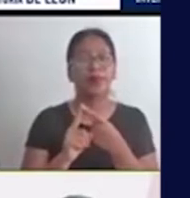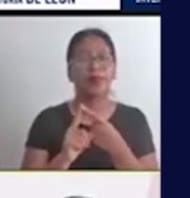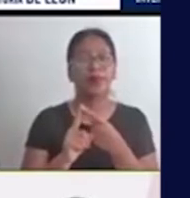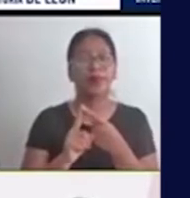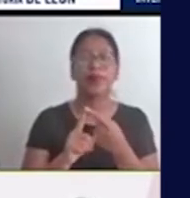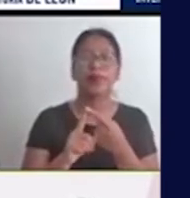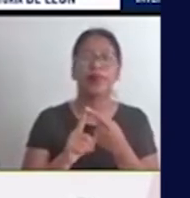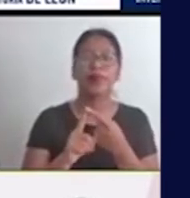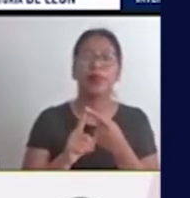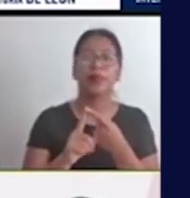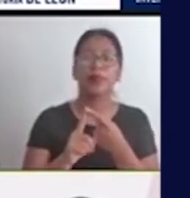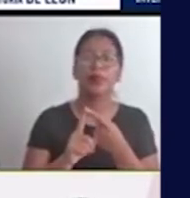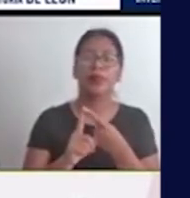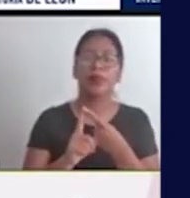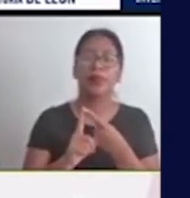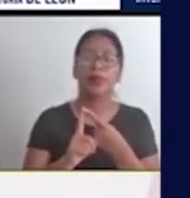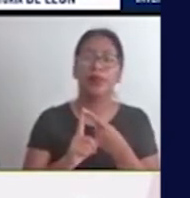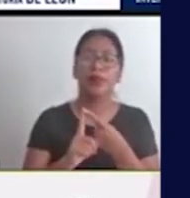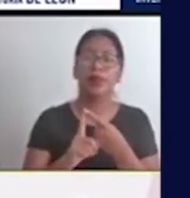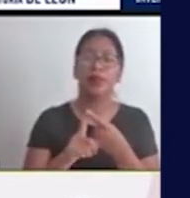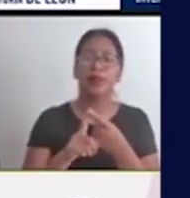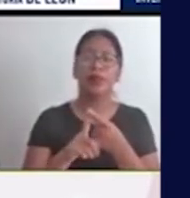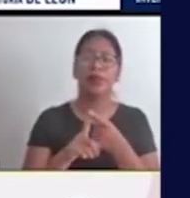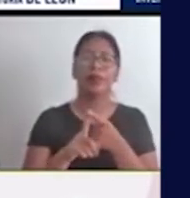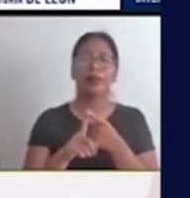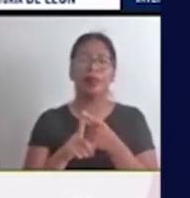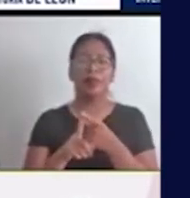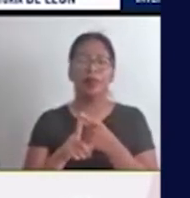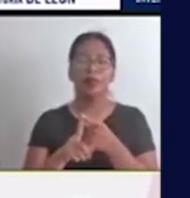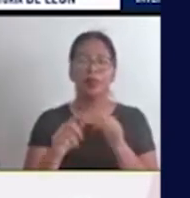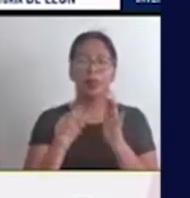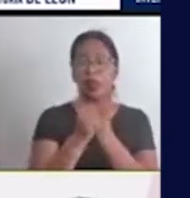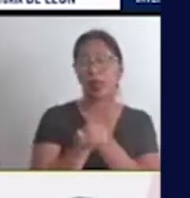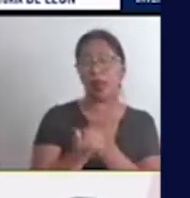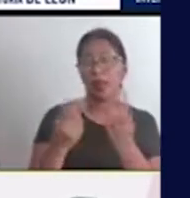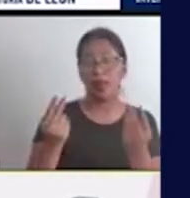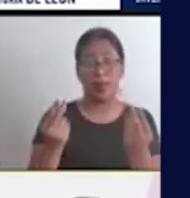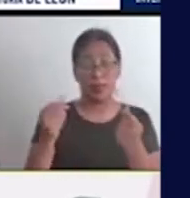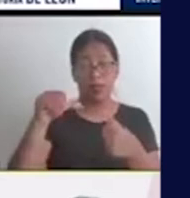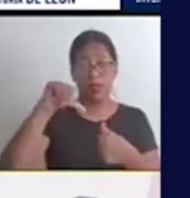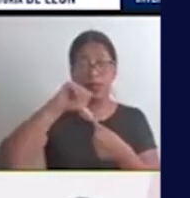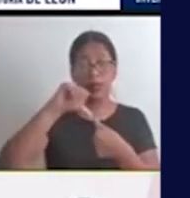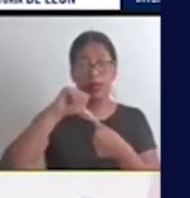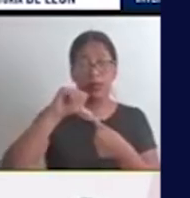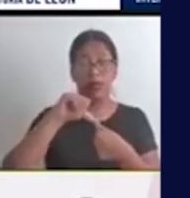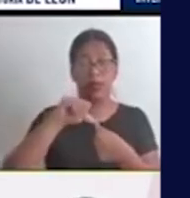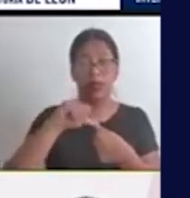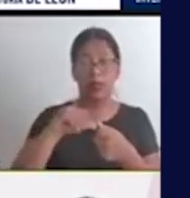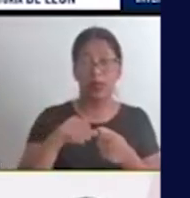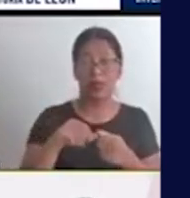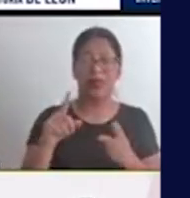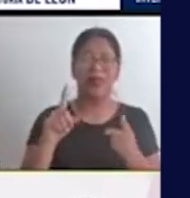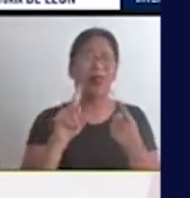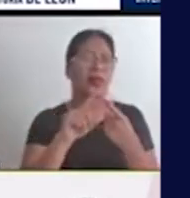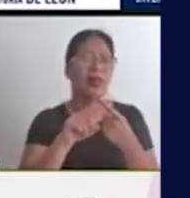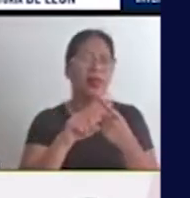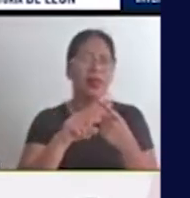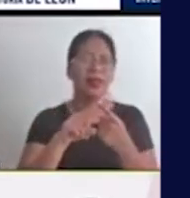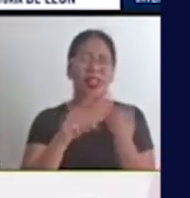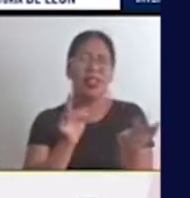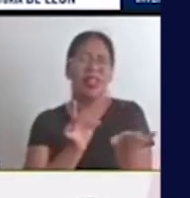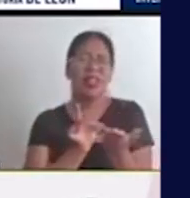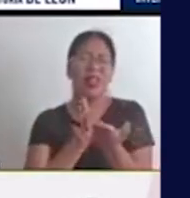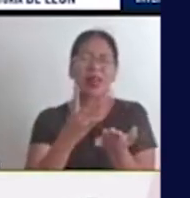uno que implica la adopción de la Agenda Fiscal Centroamericana es un esfuerzo hacia la erradicación de la